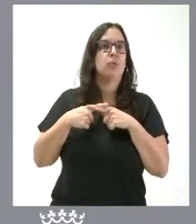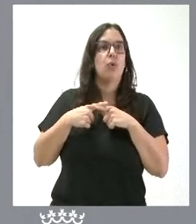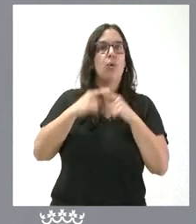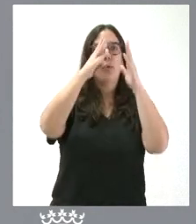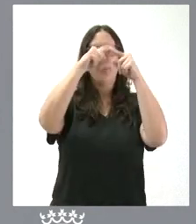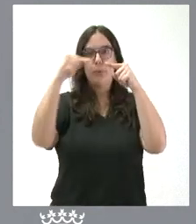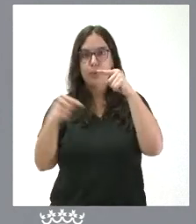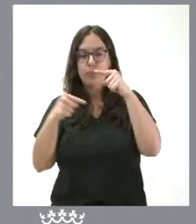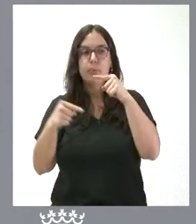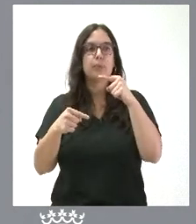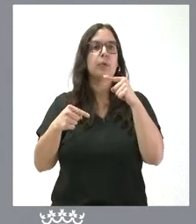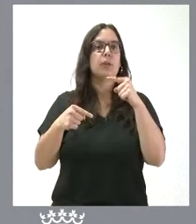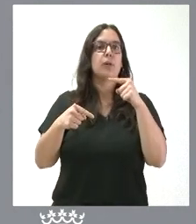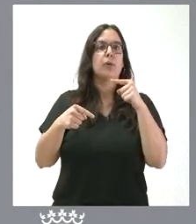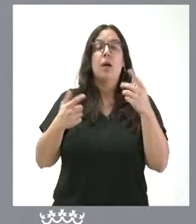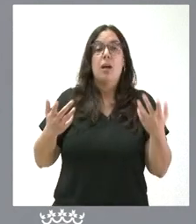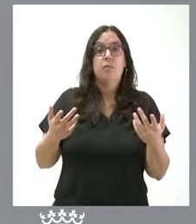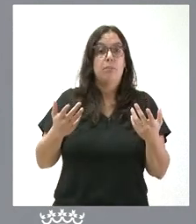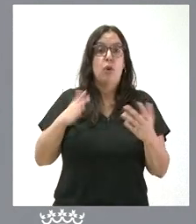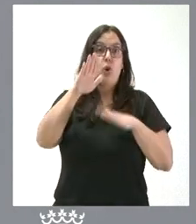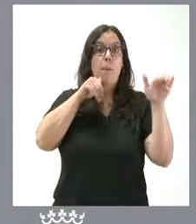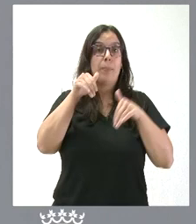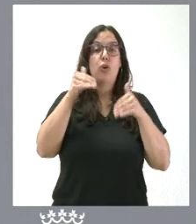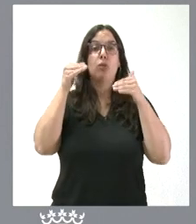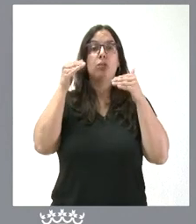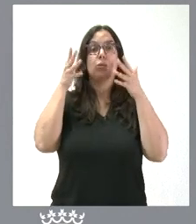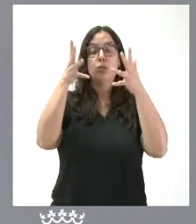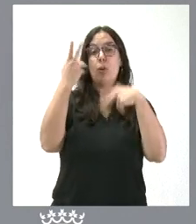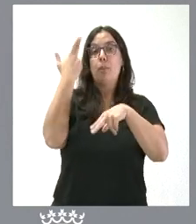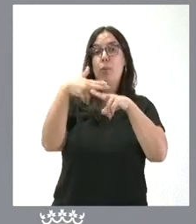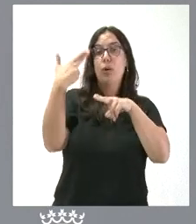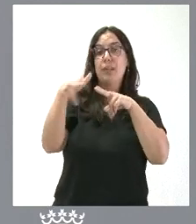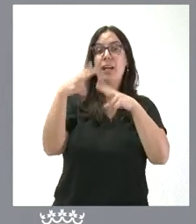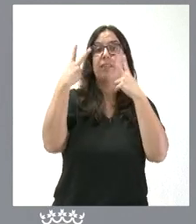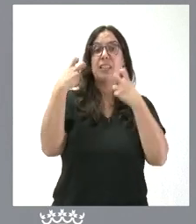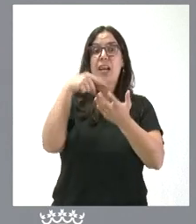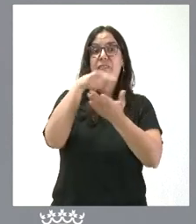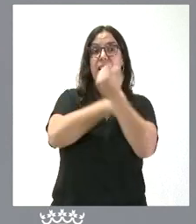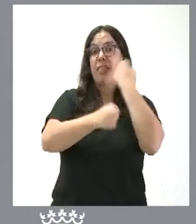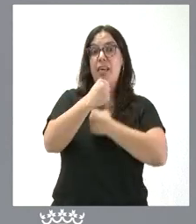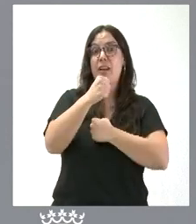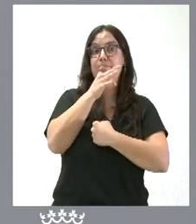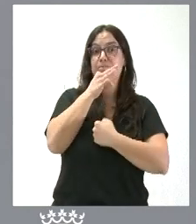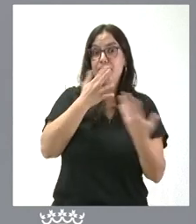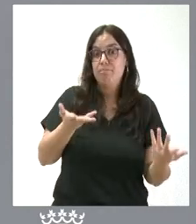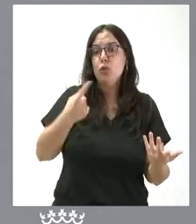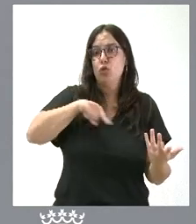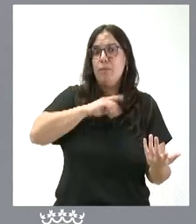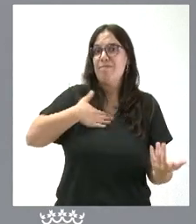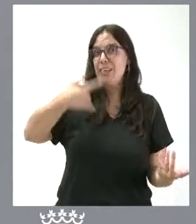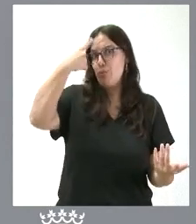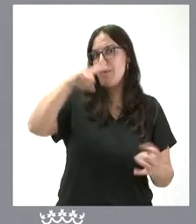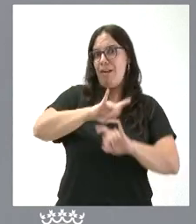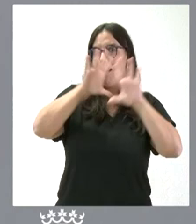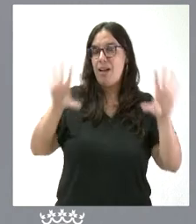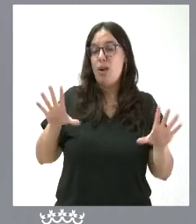público entre administraciones públicas, sin que se haya convocado el Consejo de Política Fiscal y Financiera, y son cuestiones que queremos conocer. Y como además estamos viendo, bueno,